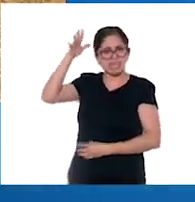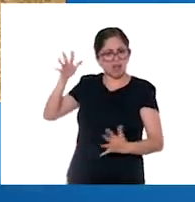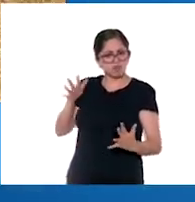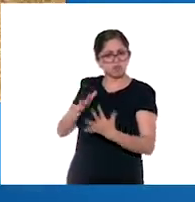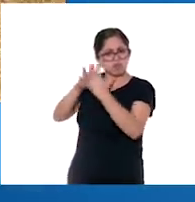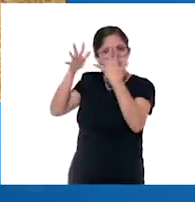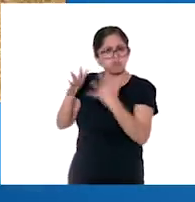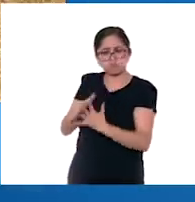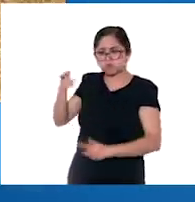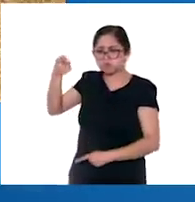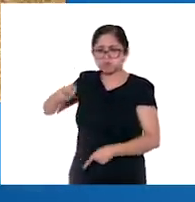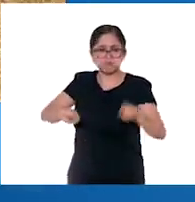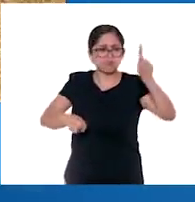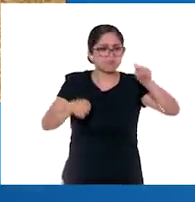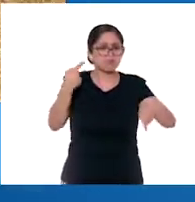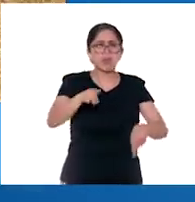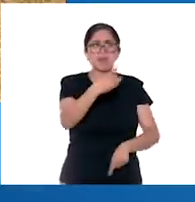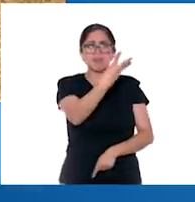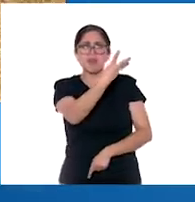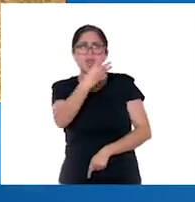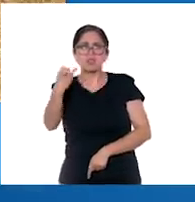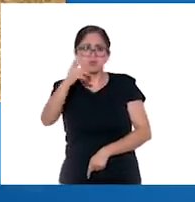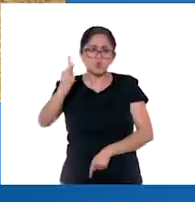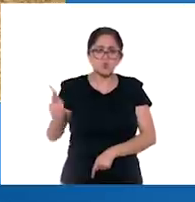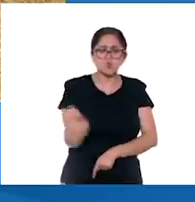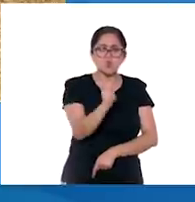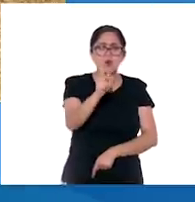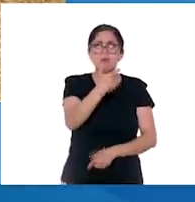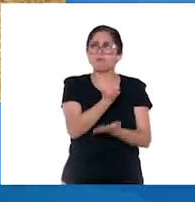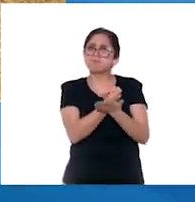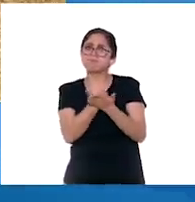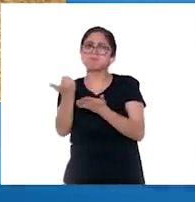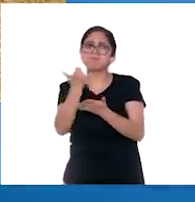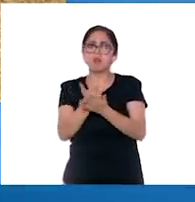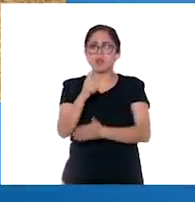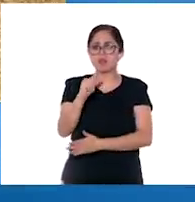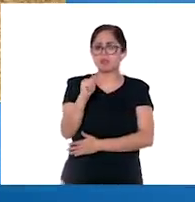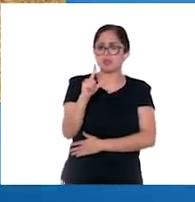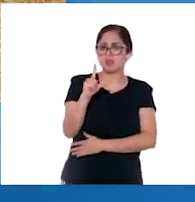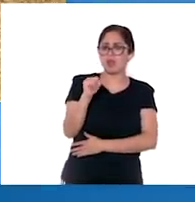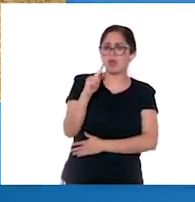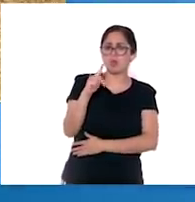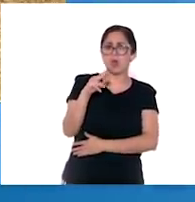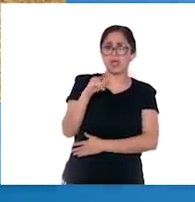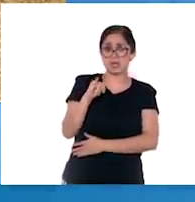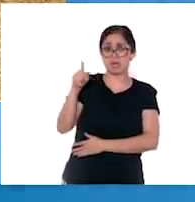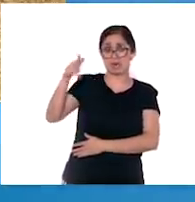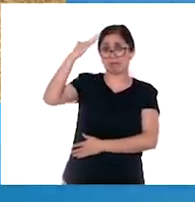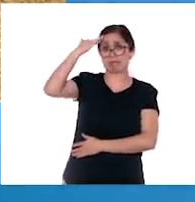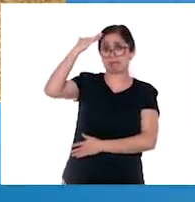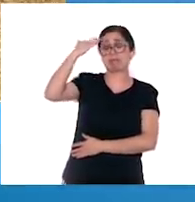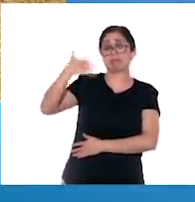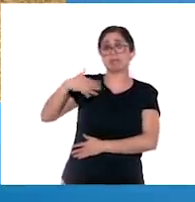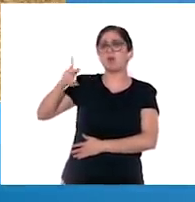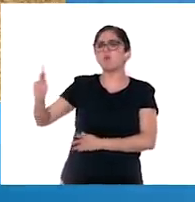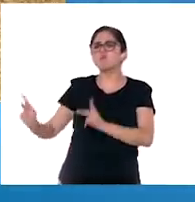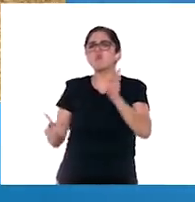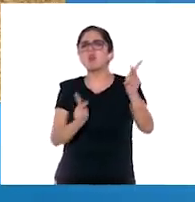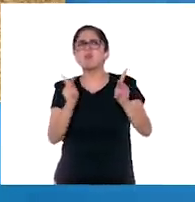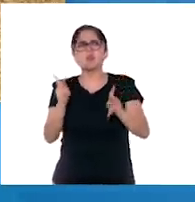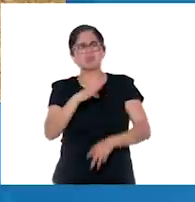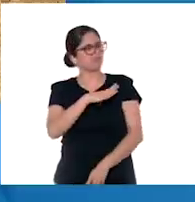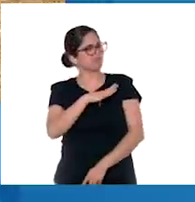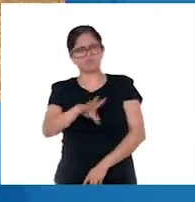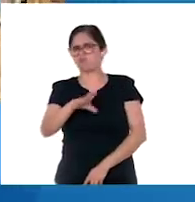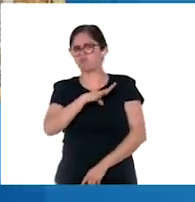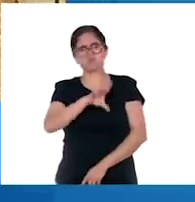de 300 pueblos que pagaban tributo al tlatoani, jefe supremo, militar y religioso del imperio. Muchos de estos pueblos no estaban de acuerdo con pagar